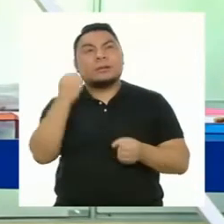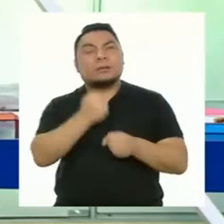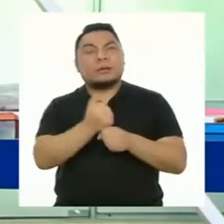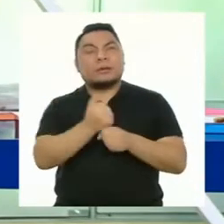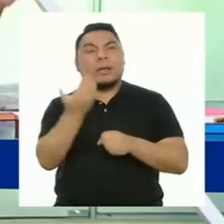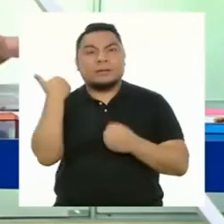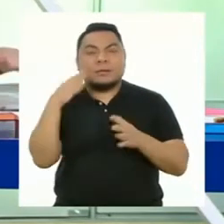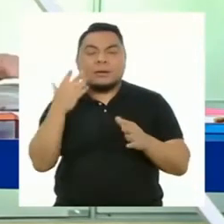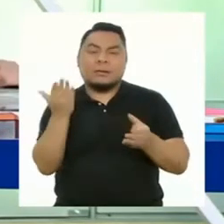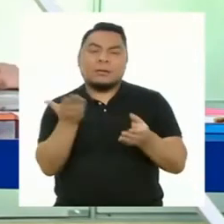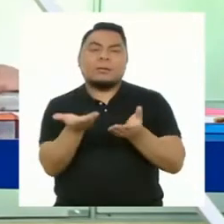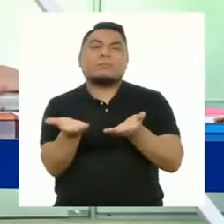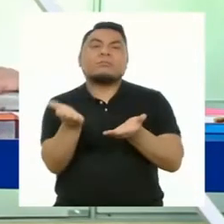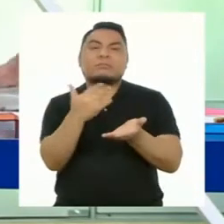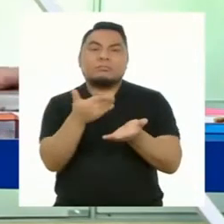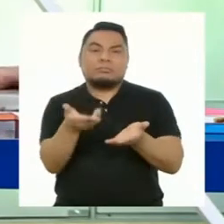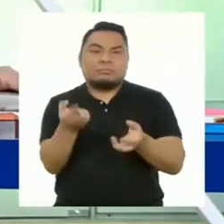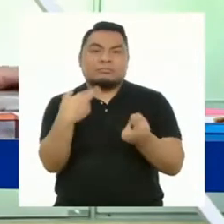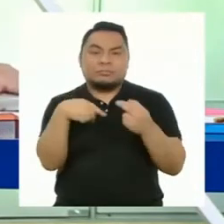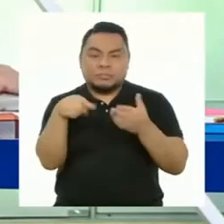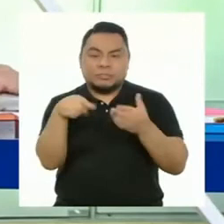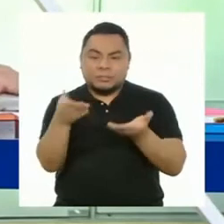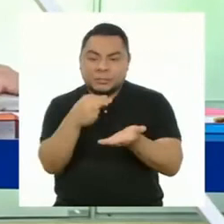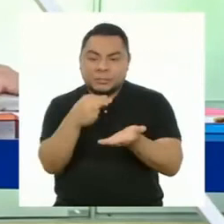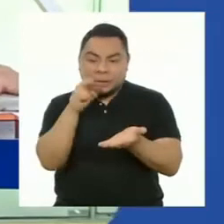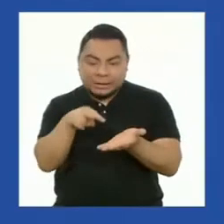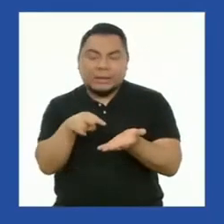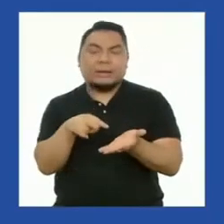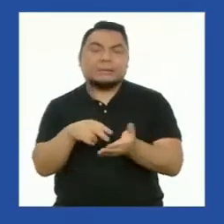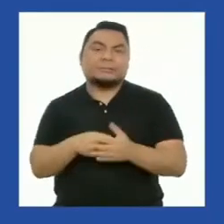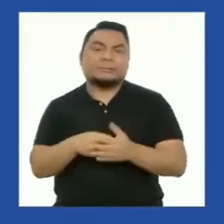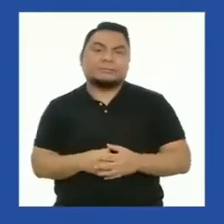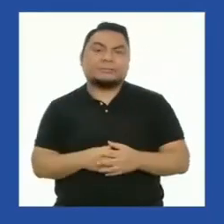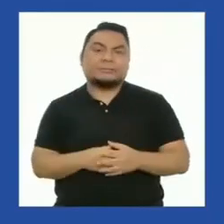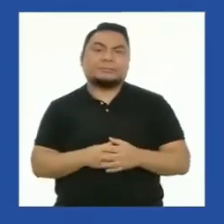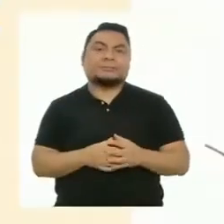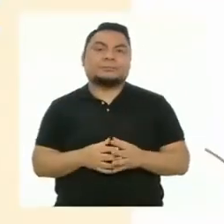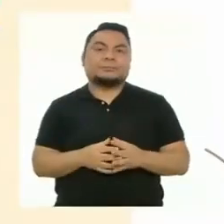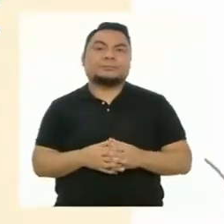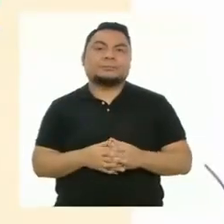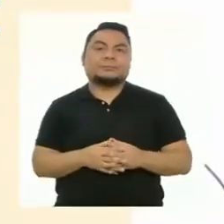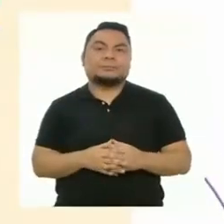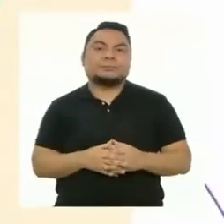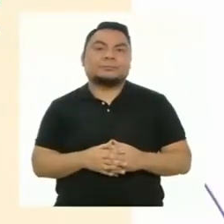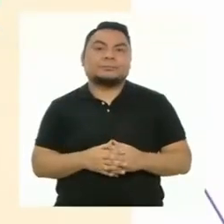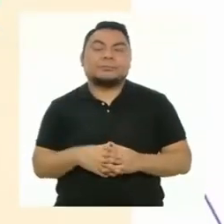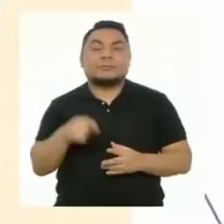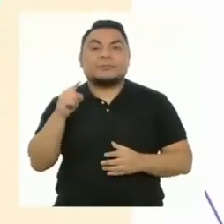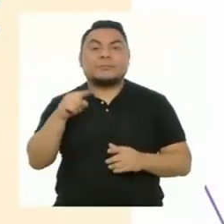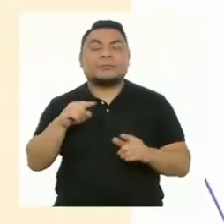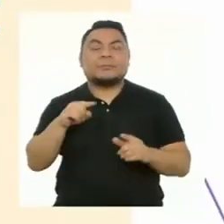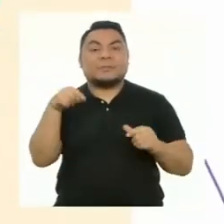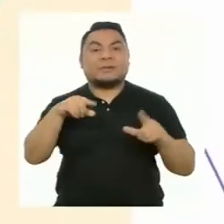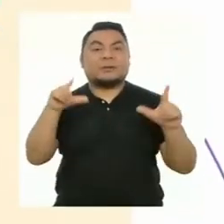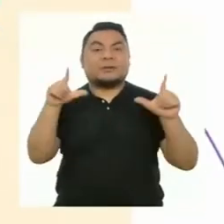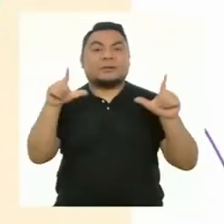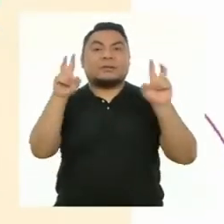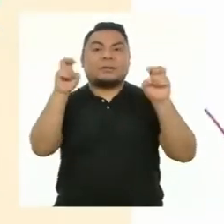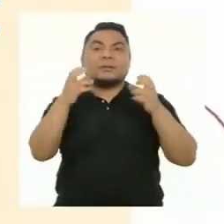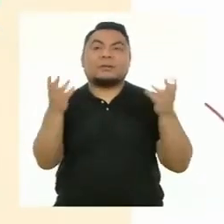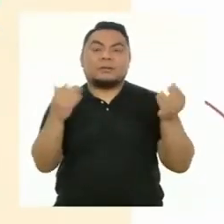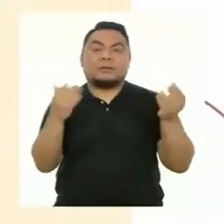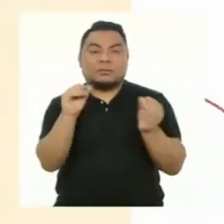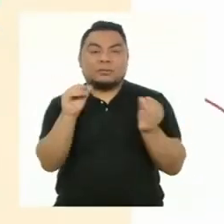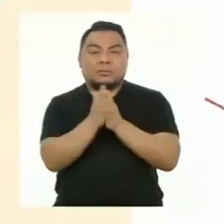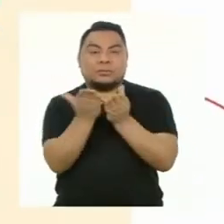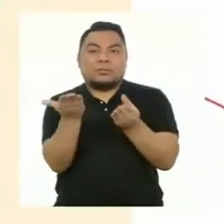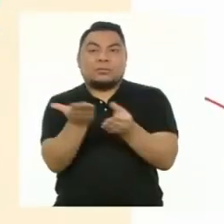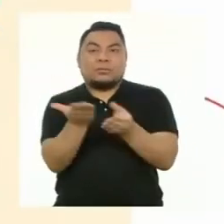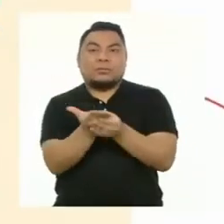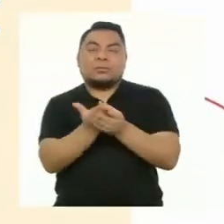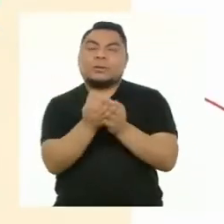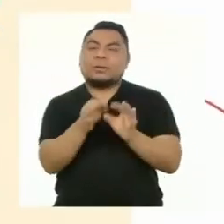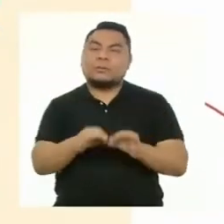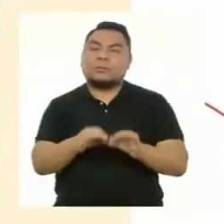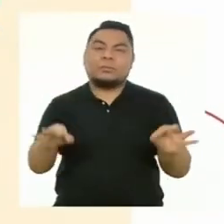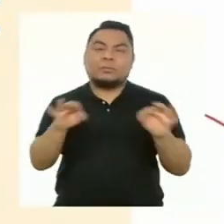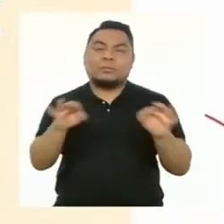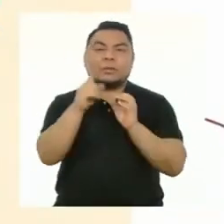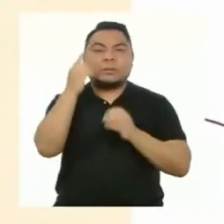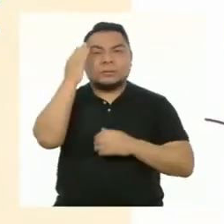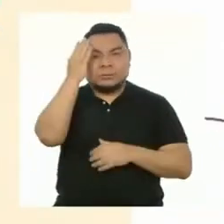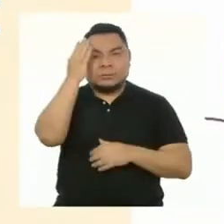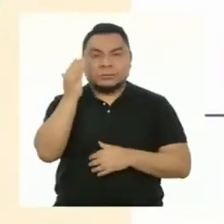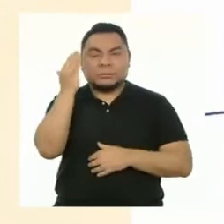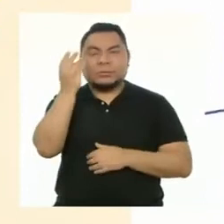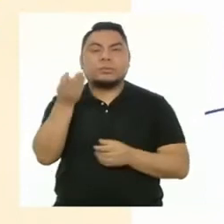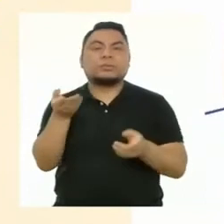hemos trabajado, podemos revisar nuestro portafolio. En el programa de hoy, nuestros portafolios serán clave para